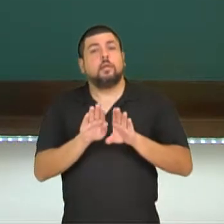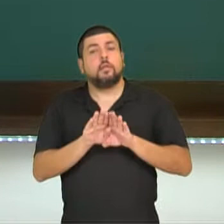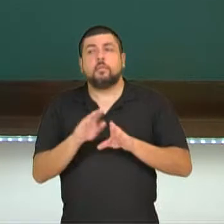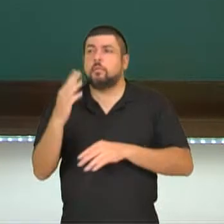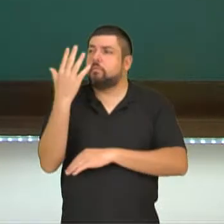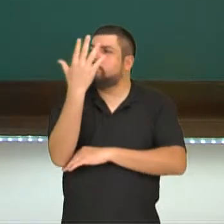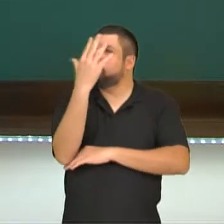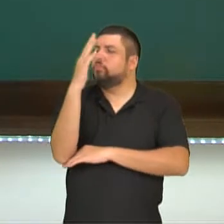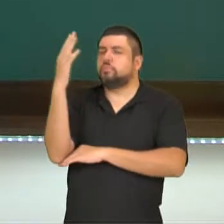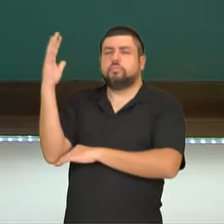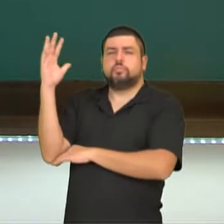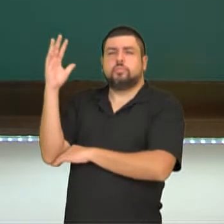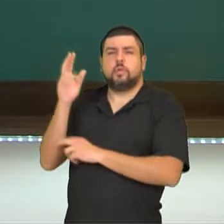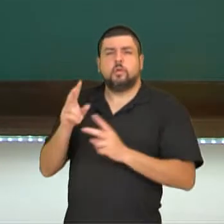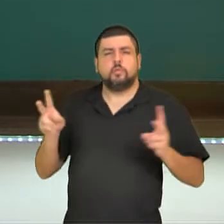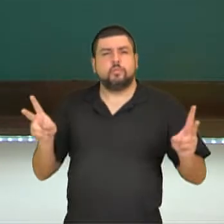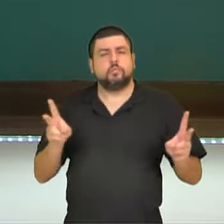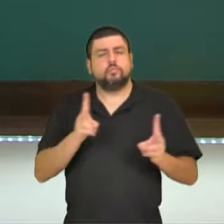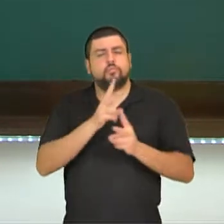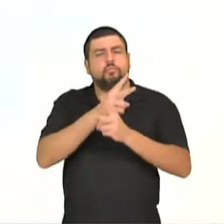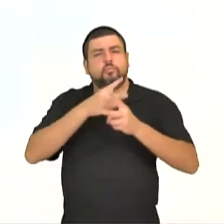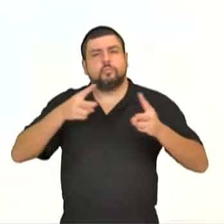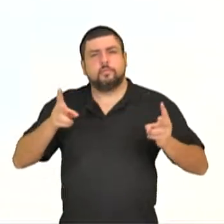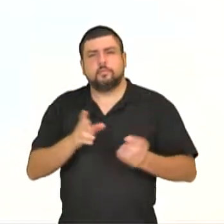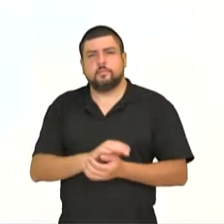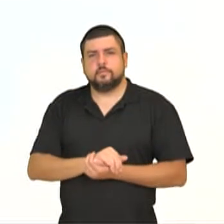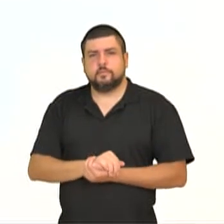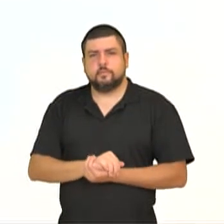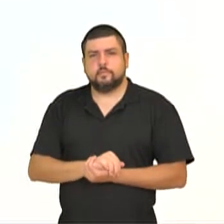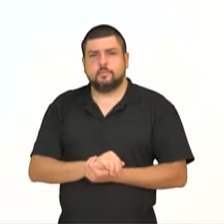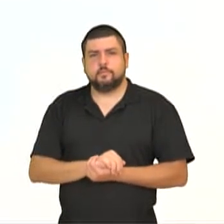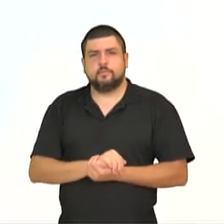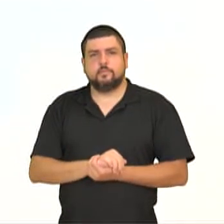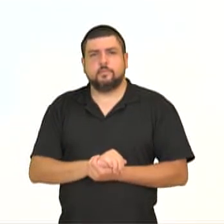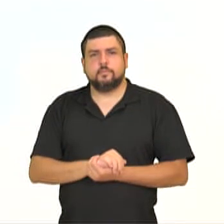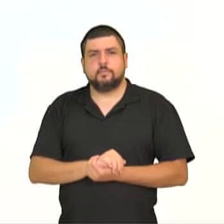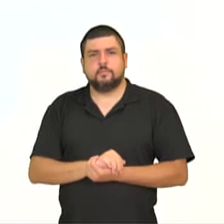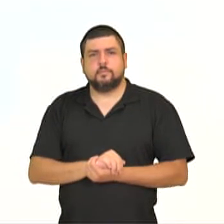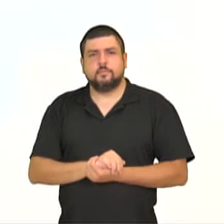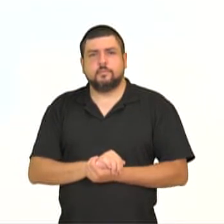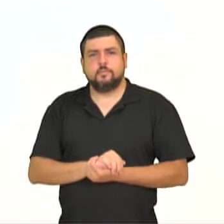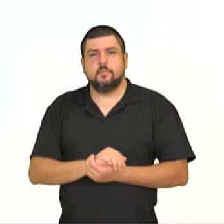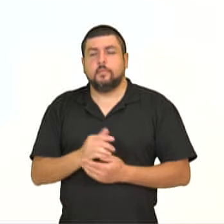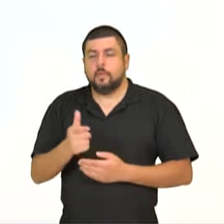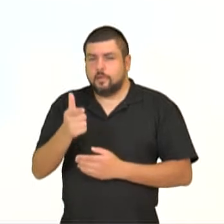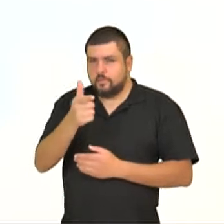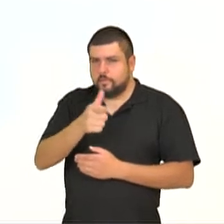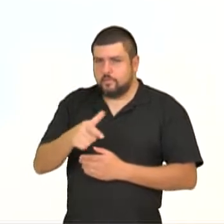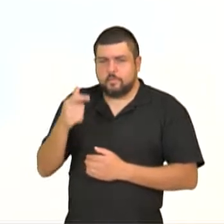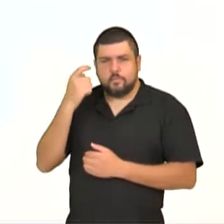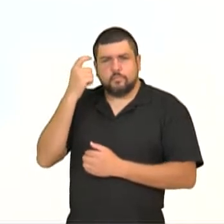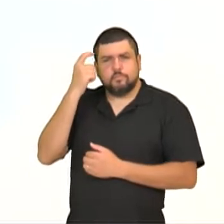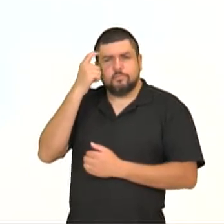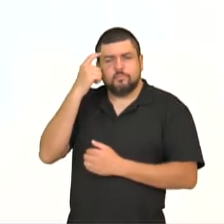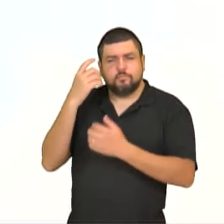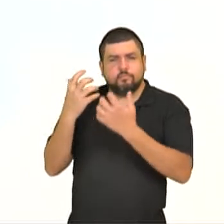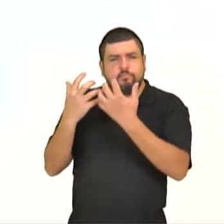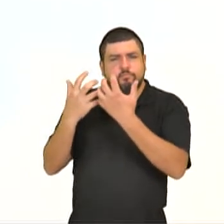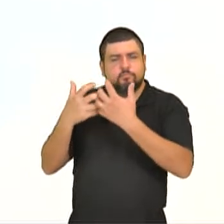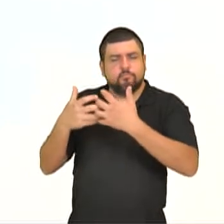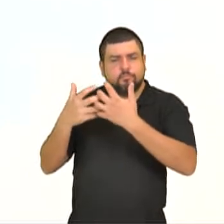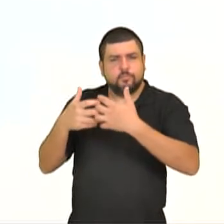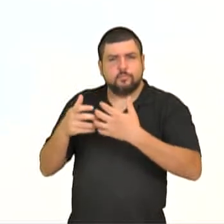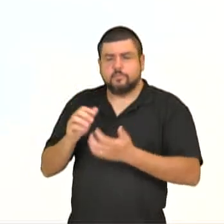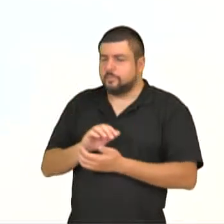viento. Vamos, aquí. Ahora vamos a reflexionar, vamos a pensar. ¿Ya